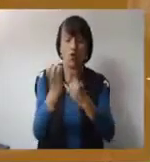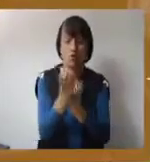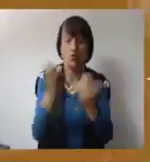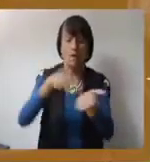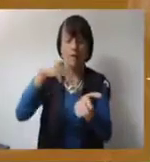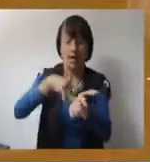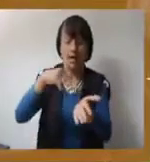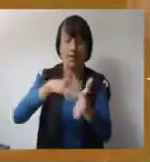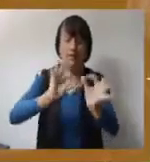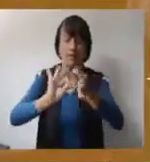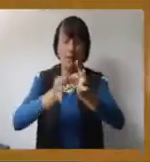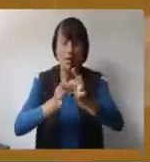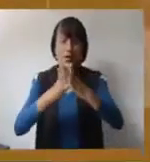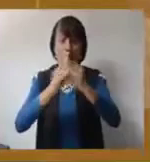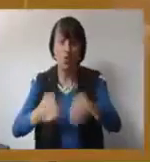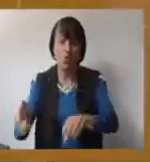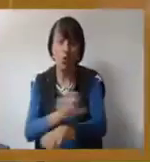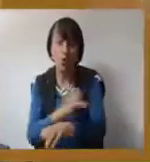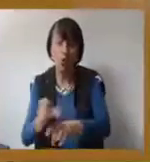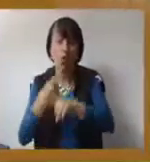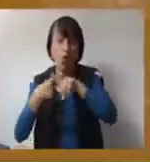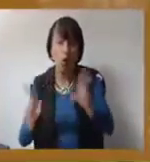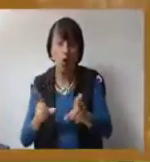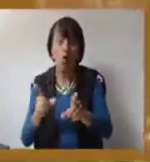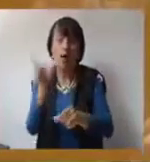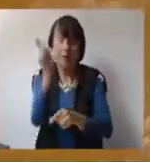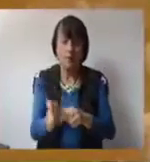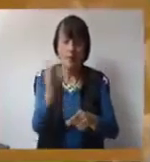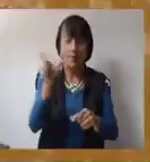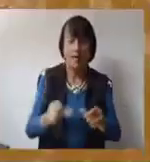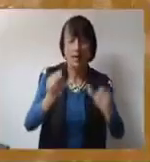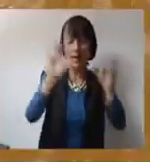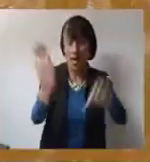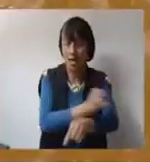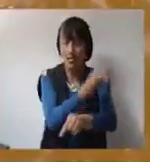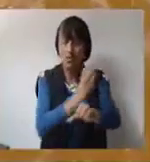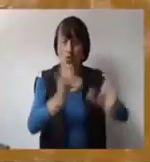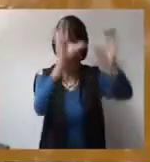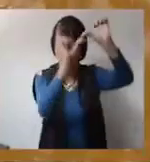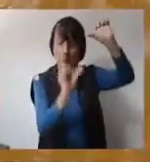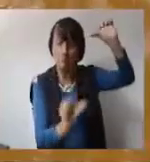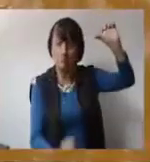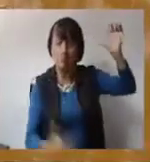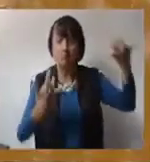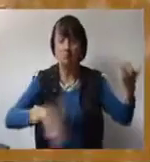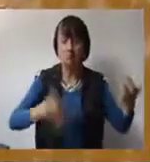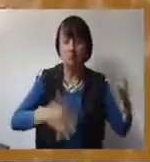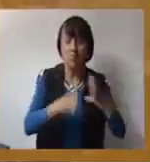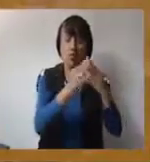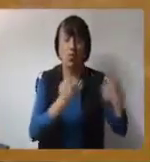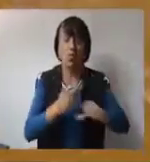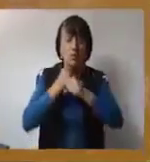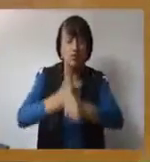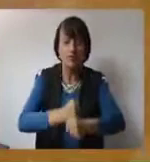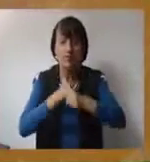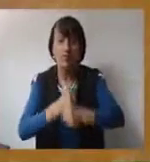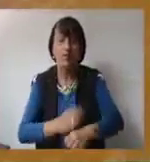mano del ensamble Cultura Miranda, interpretación musical de José Rodríguez y las notas del ensamble Tetracordo.